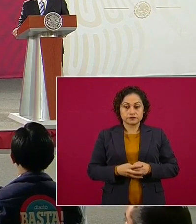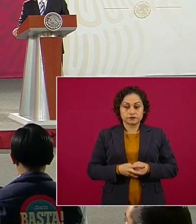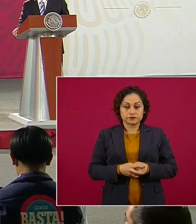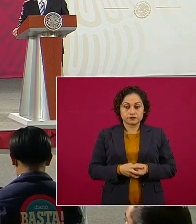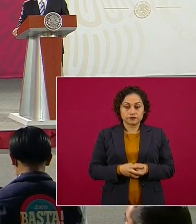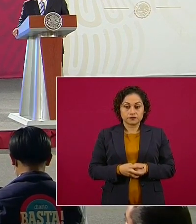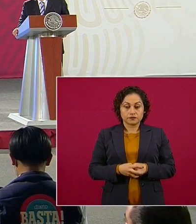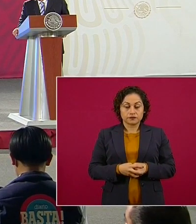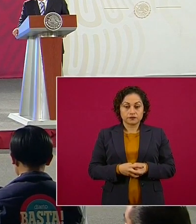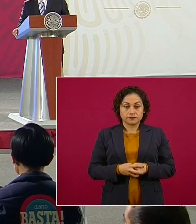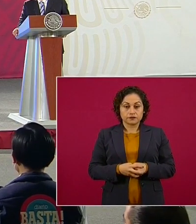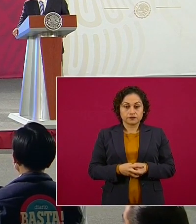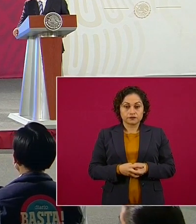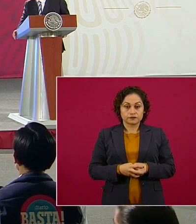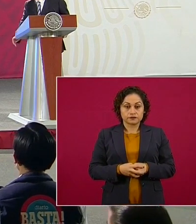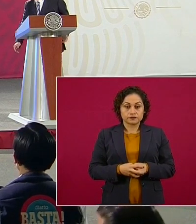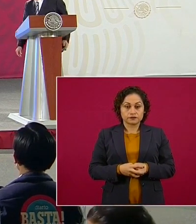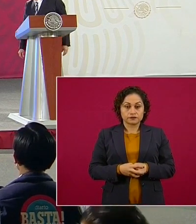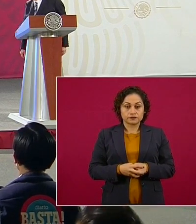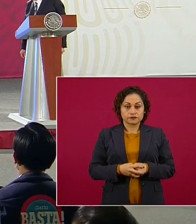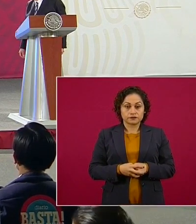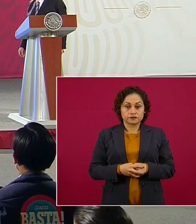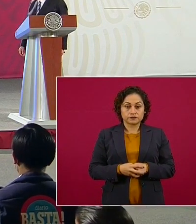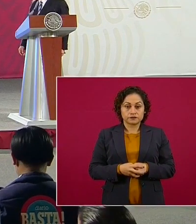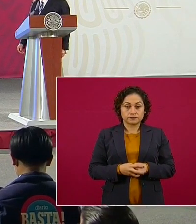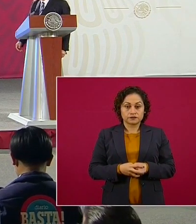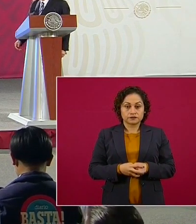Gracias. Gracias. Gracias.